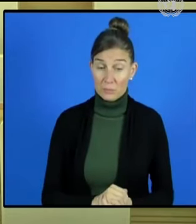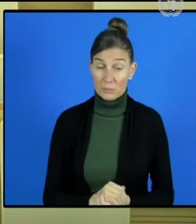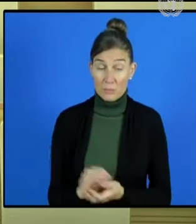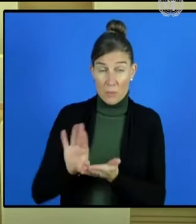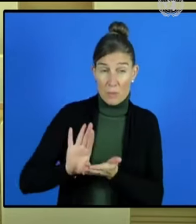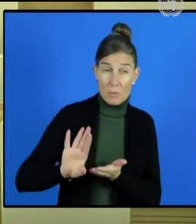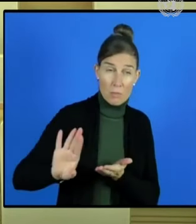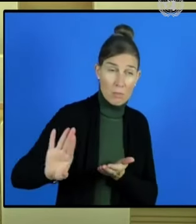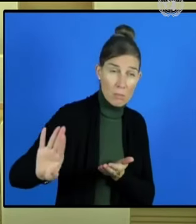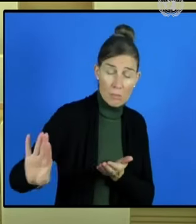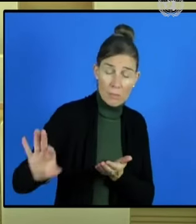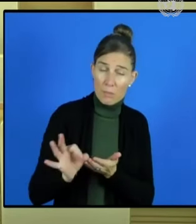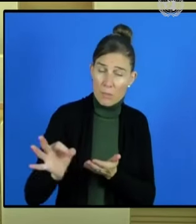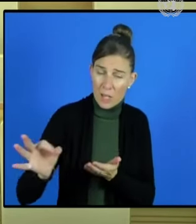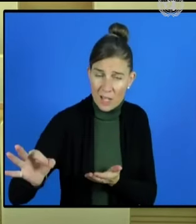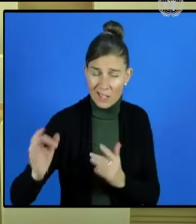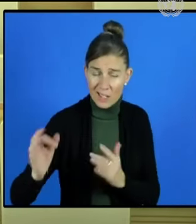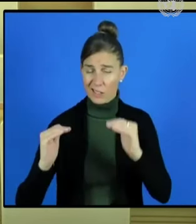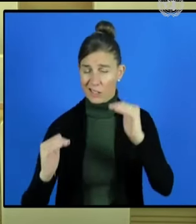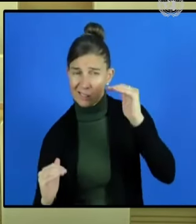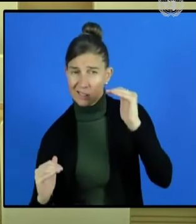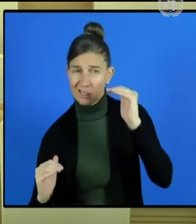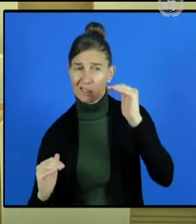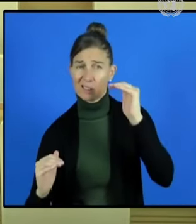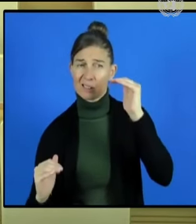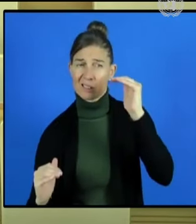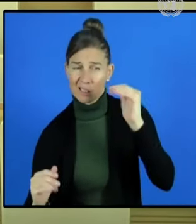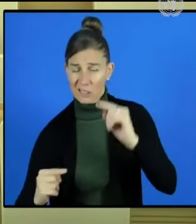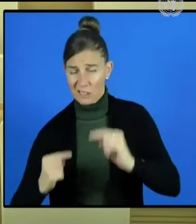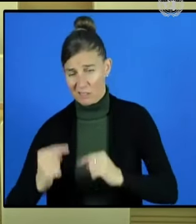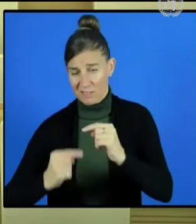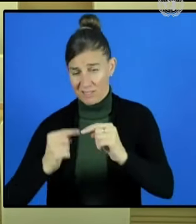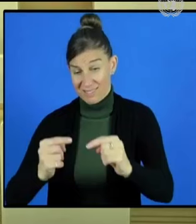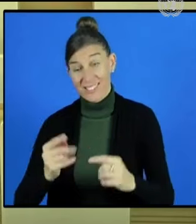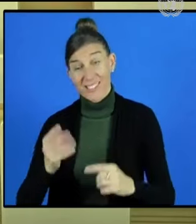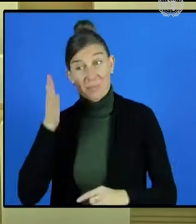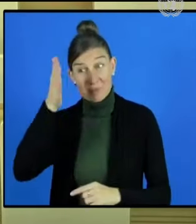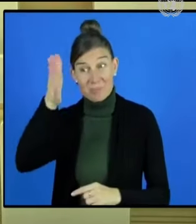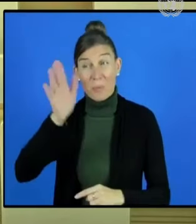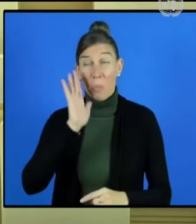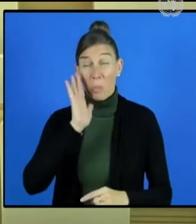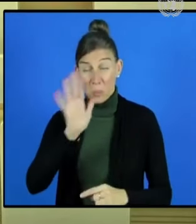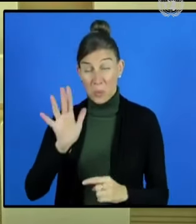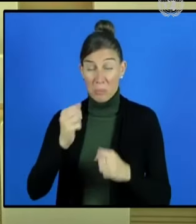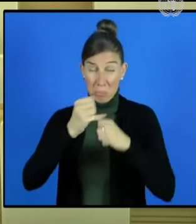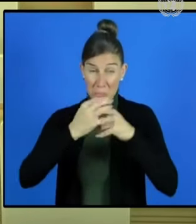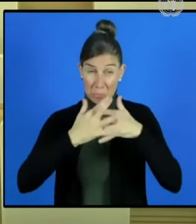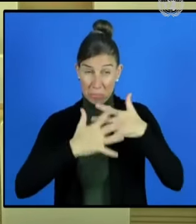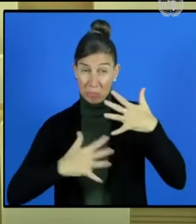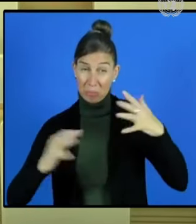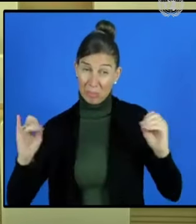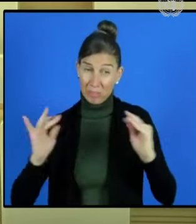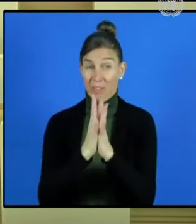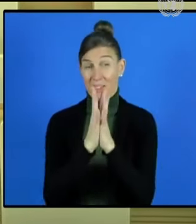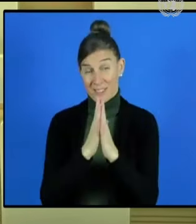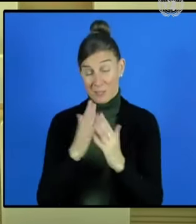perdura, podemos aguardar conflictos todavía más sangrientos en el futuro. Gracias.